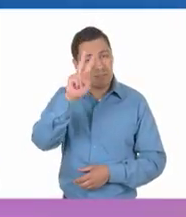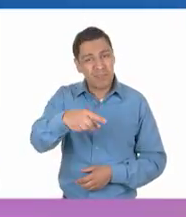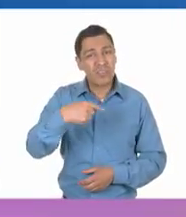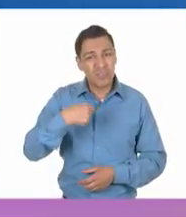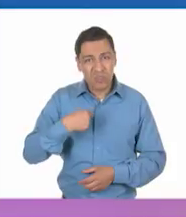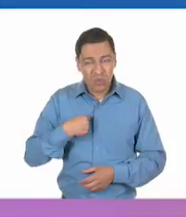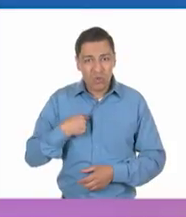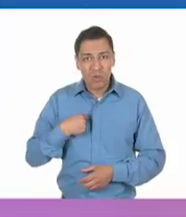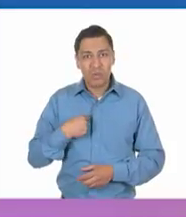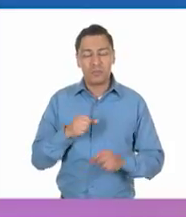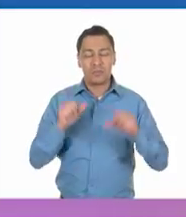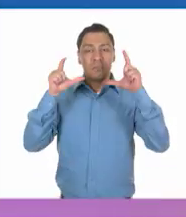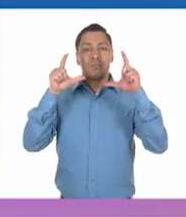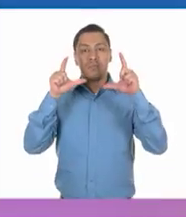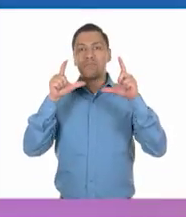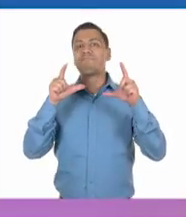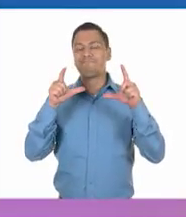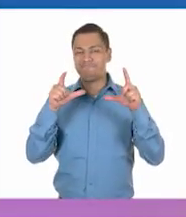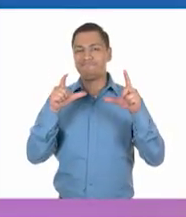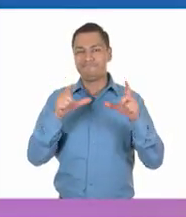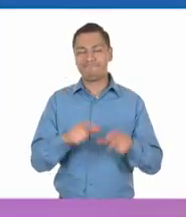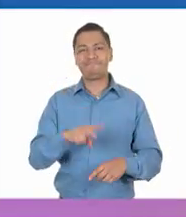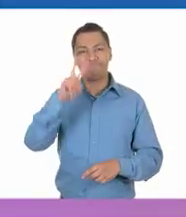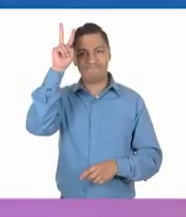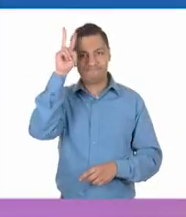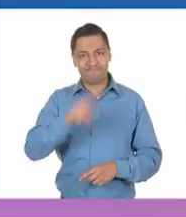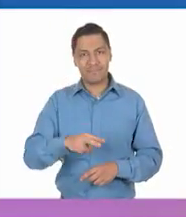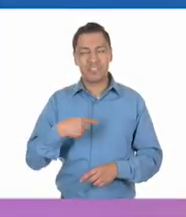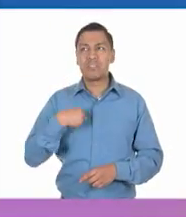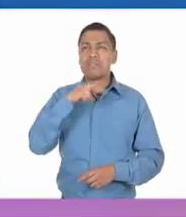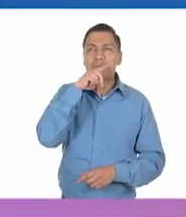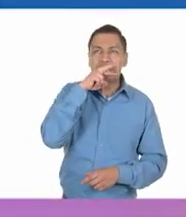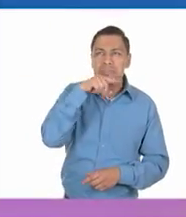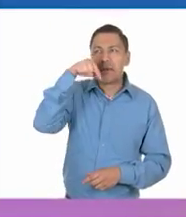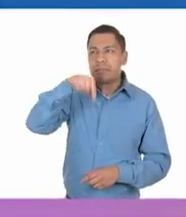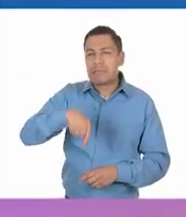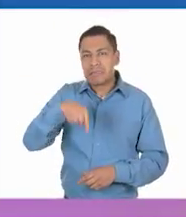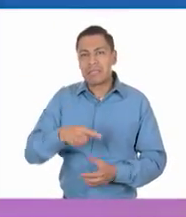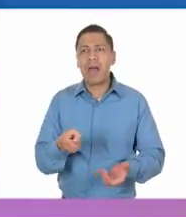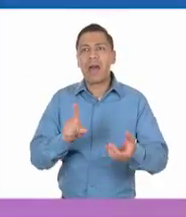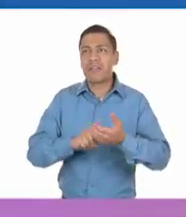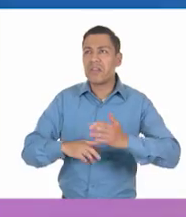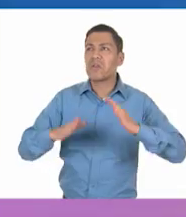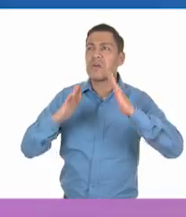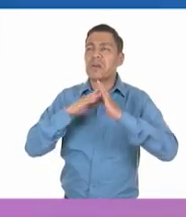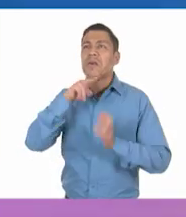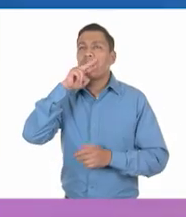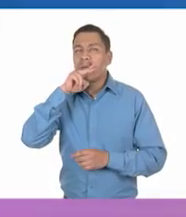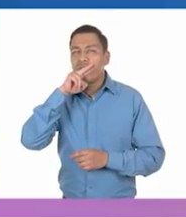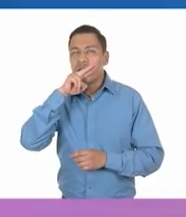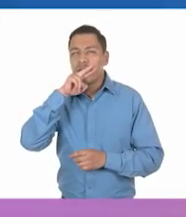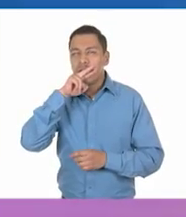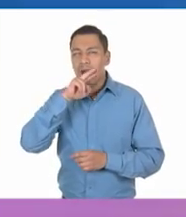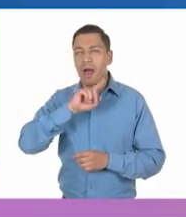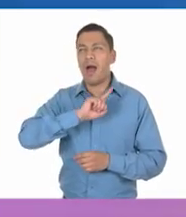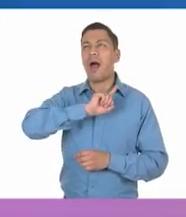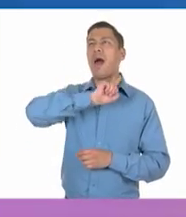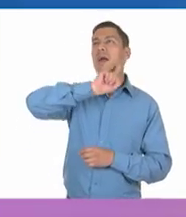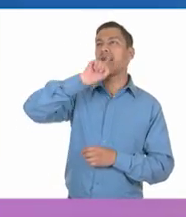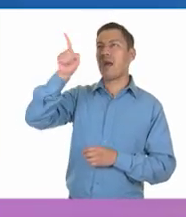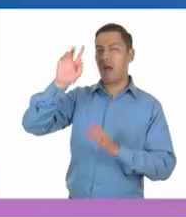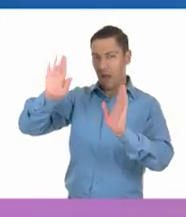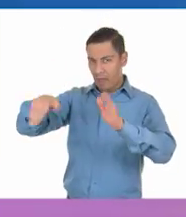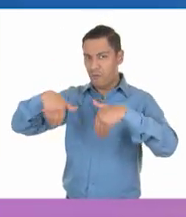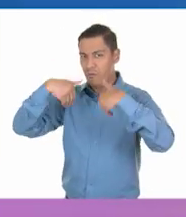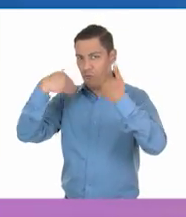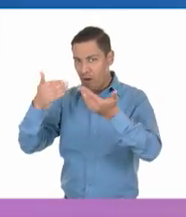estoy! Y es que siento que a veces nos preocupamos de cosas chiquitas, chiquitas, chiquitas, chiquitas y no sabemos las situaciones tan difíciles